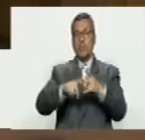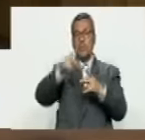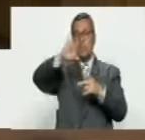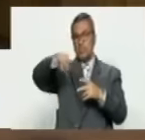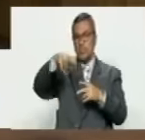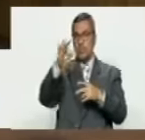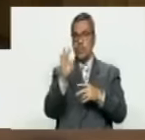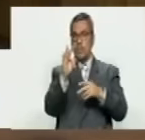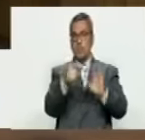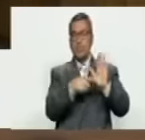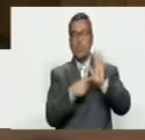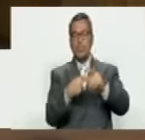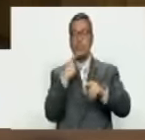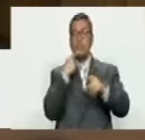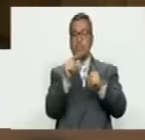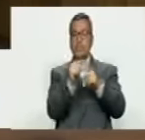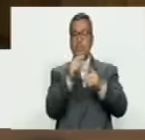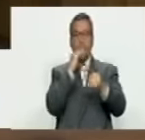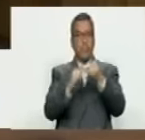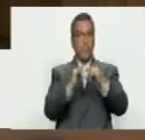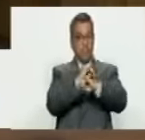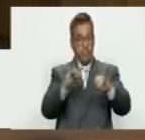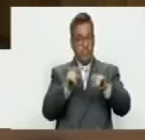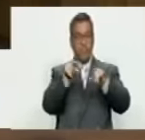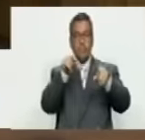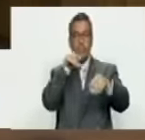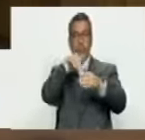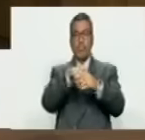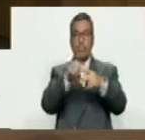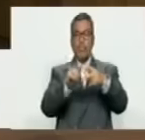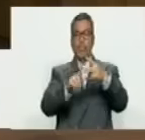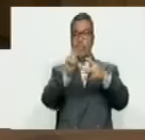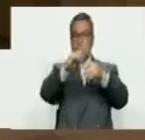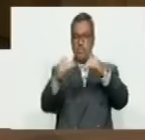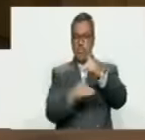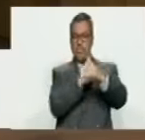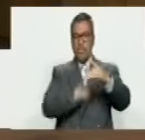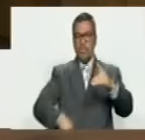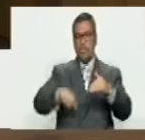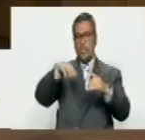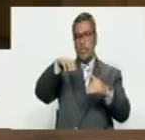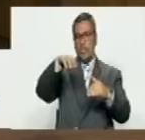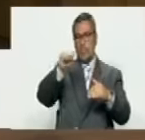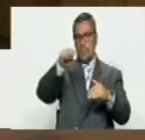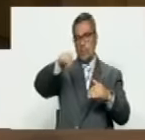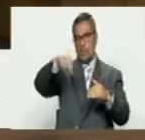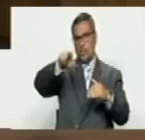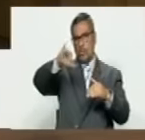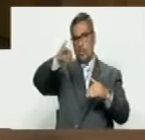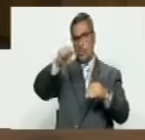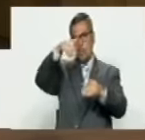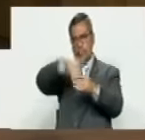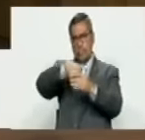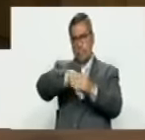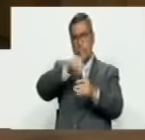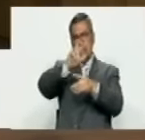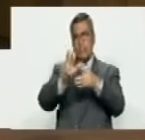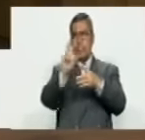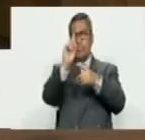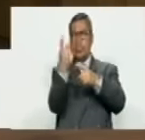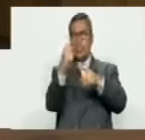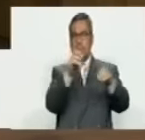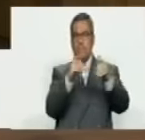ejercieron el derecho de palabra. Finalizadas las intervenciones, la segunda vicepresidenta, diputada América Pérez, sometió a votación el proyecto de ley en primera